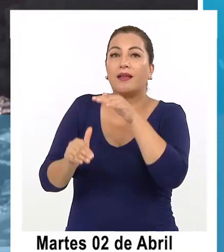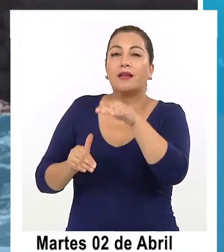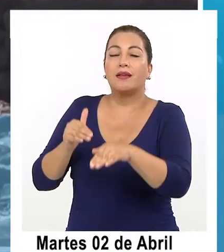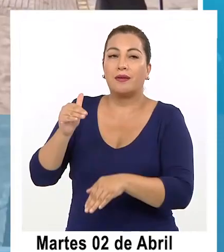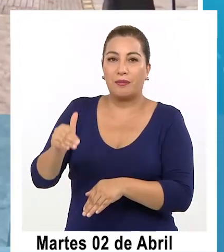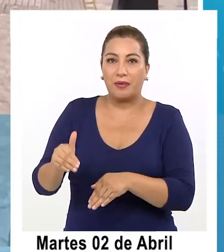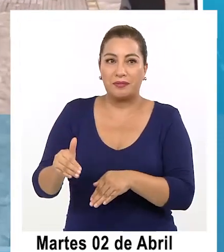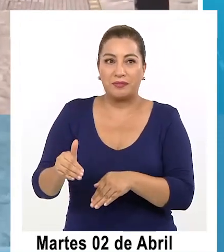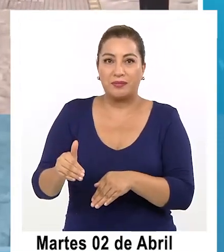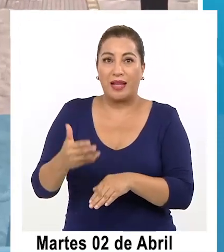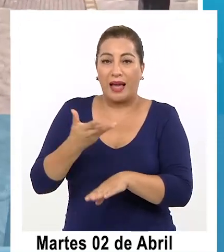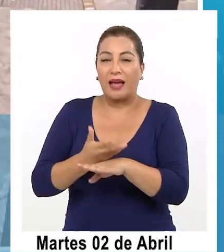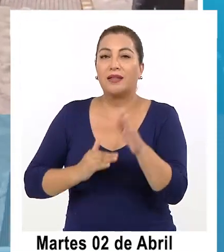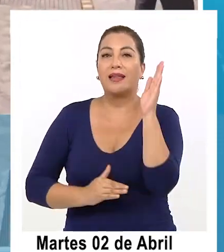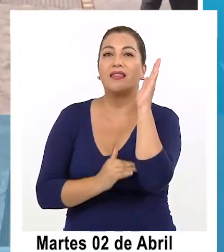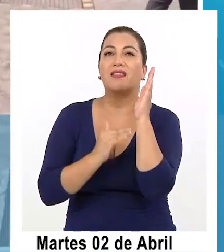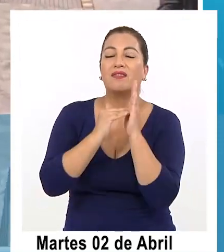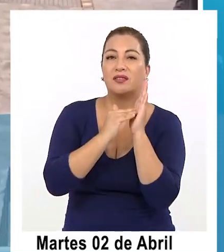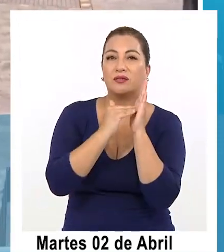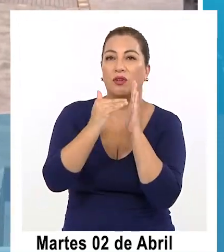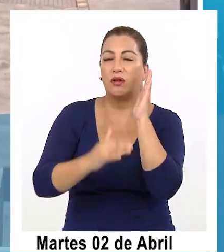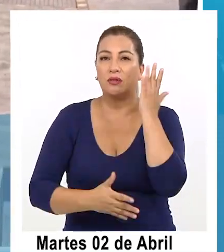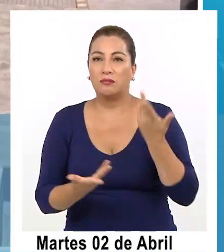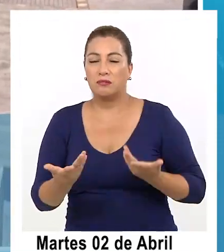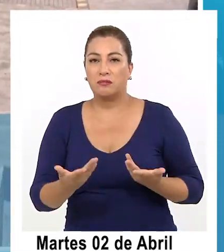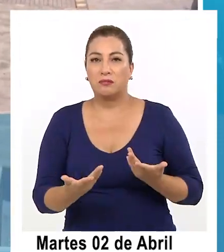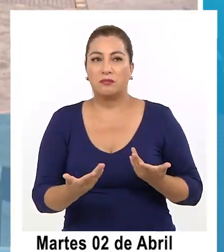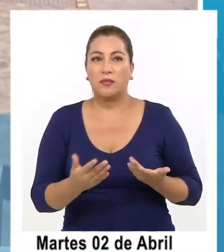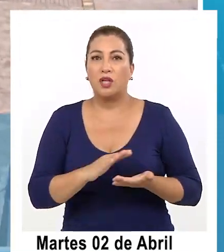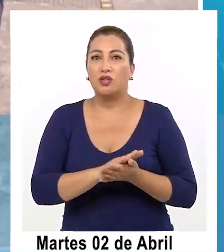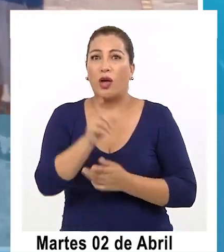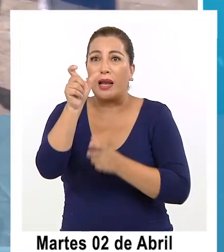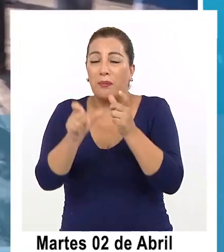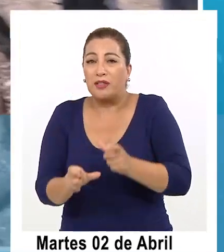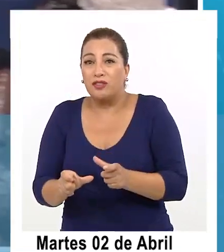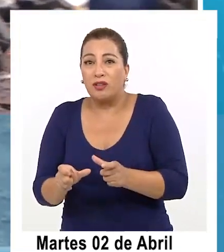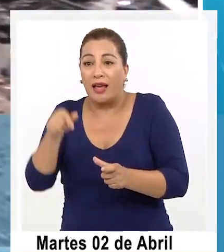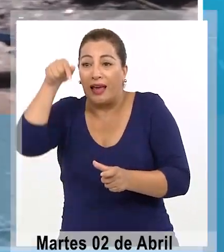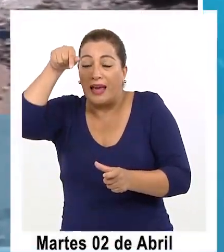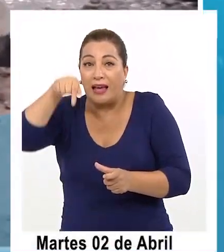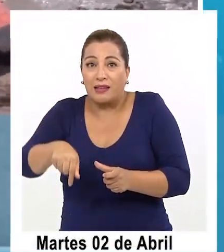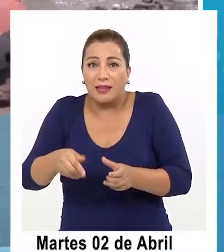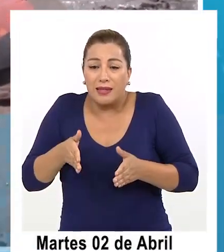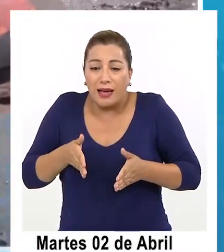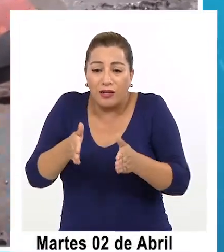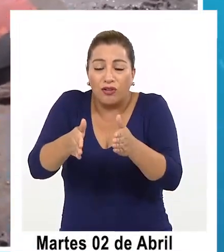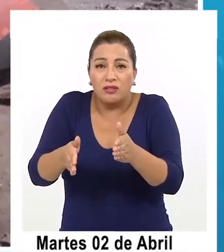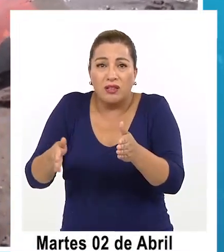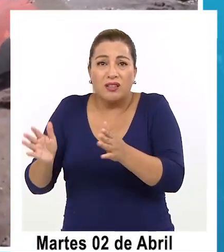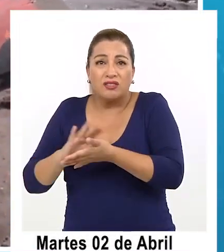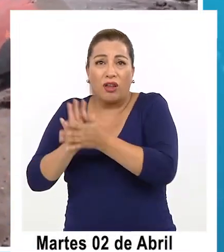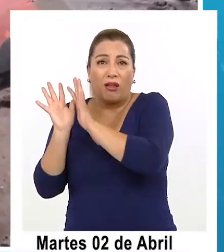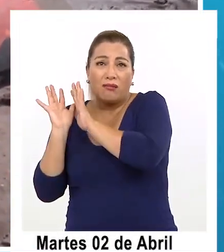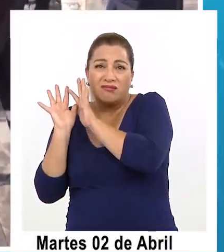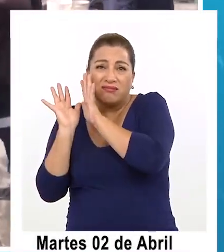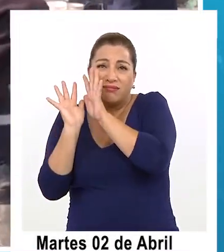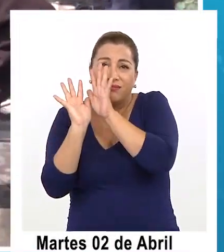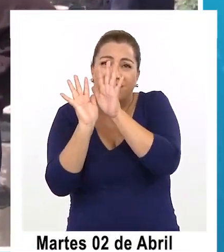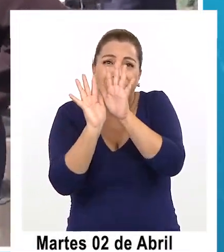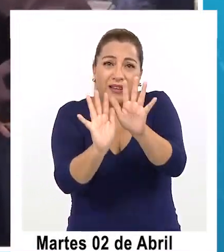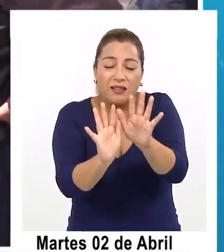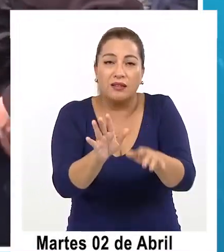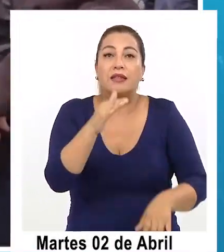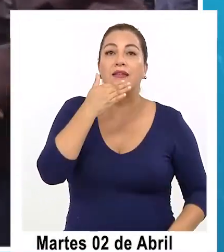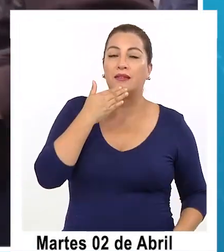Iquique que está construido con edificios con torres de edificios imagínate evacuar todas esas personas a calles que son angostas ya y ni hablar de lo que